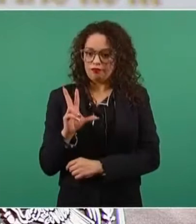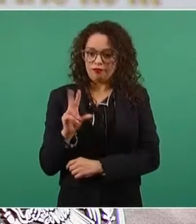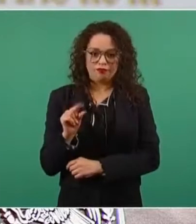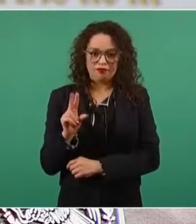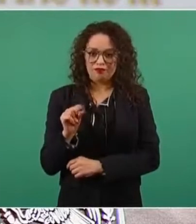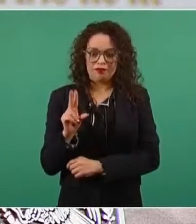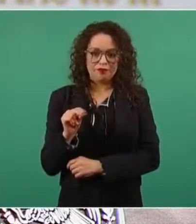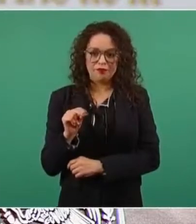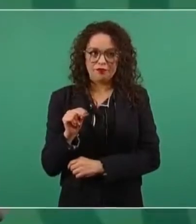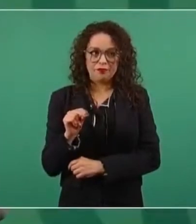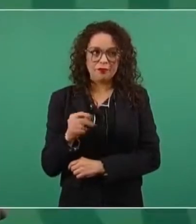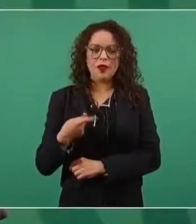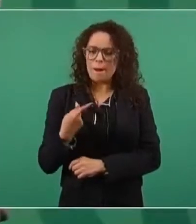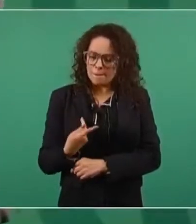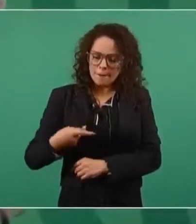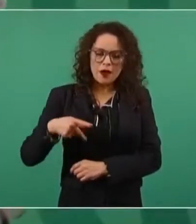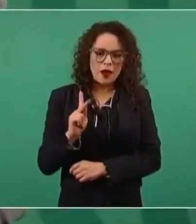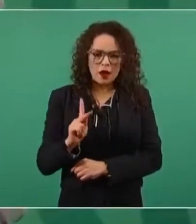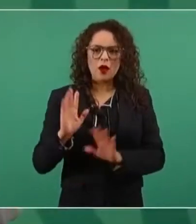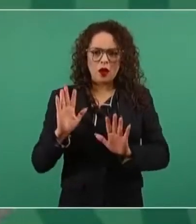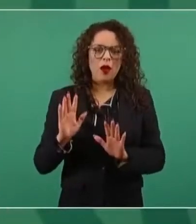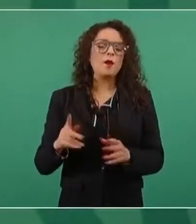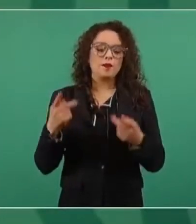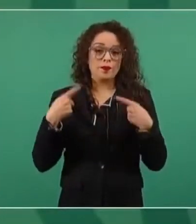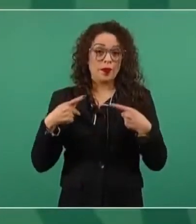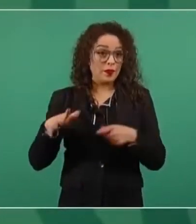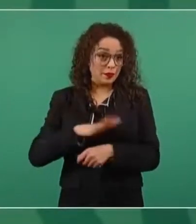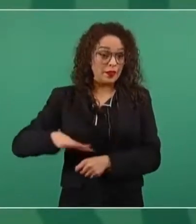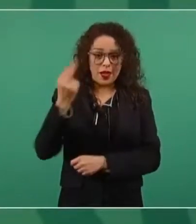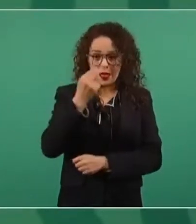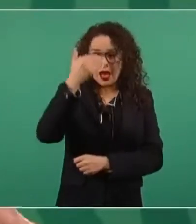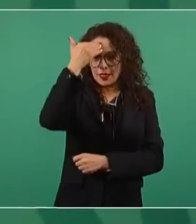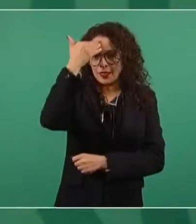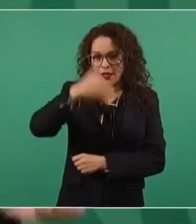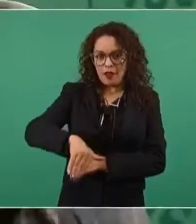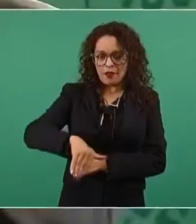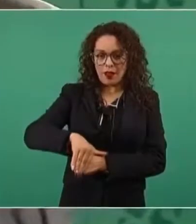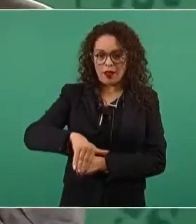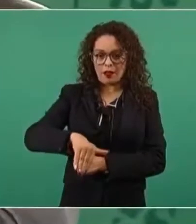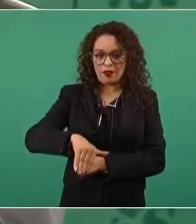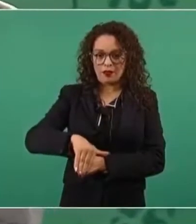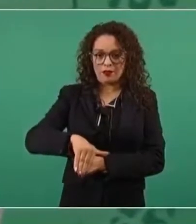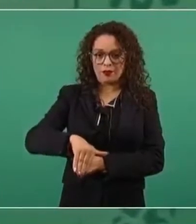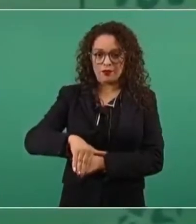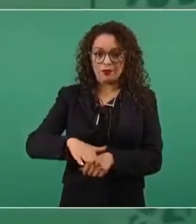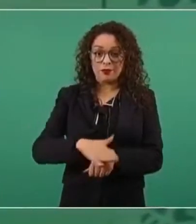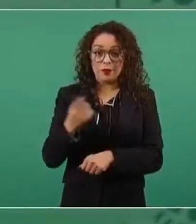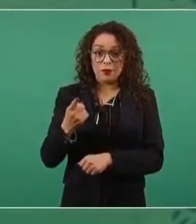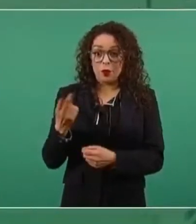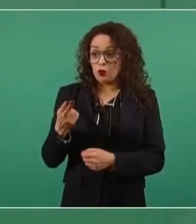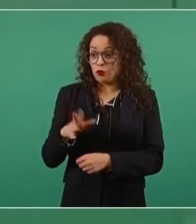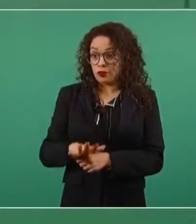De todas maneras, para que la gente sepa, porque ni modo que los medios de información